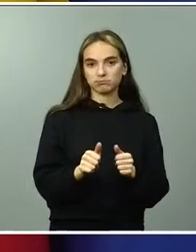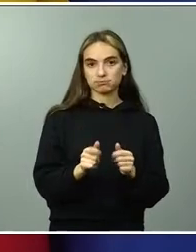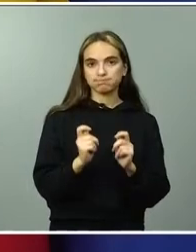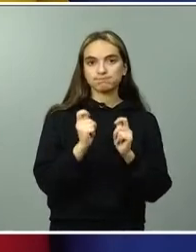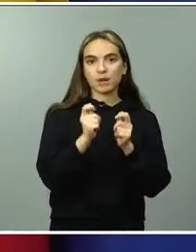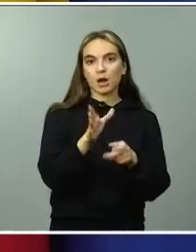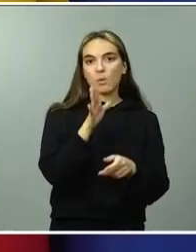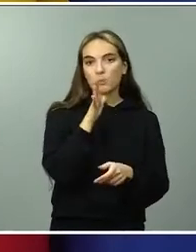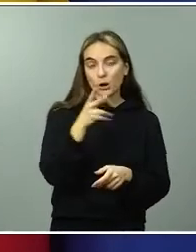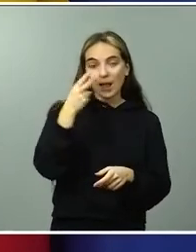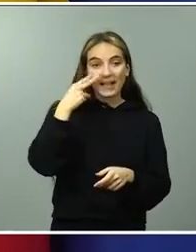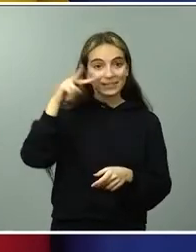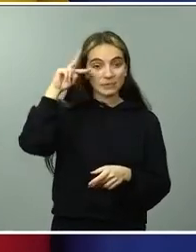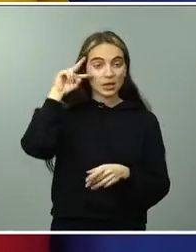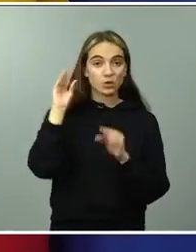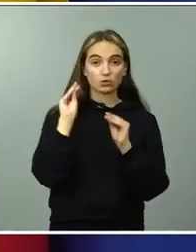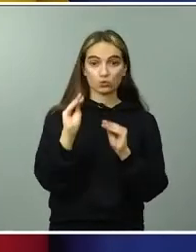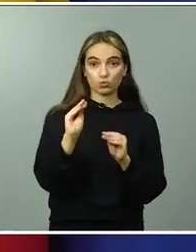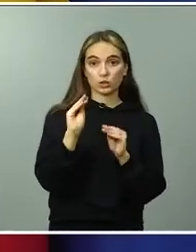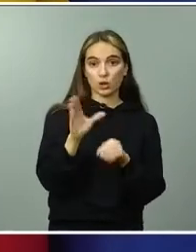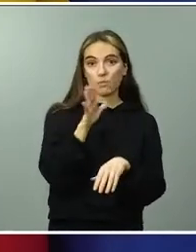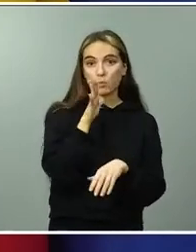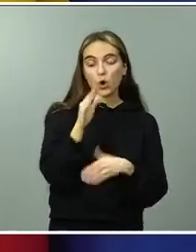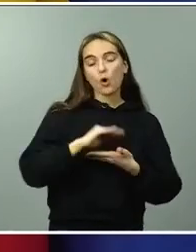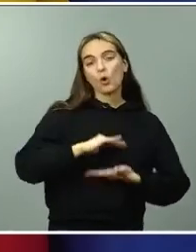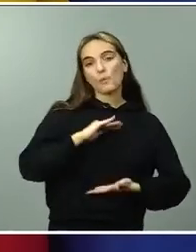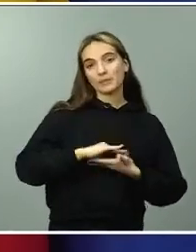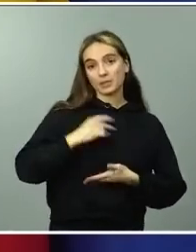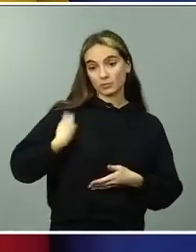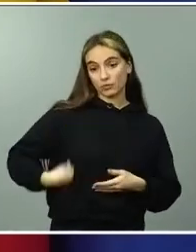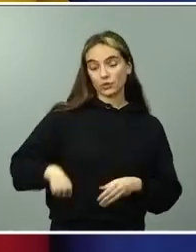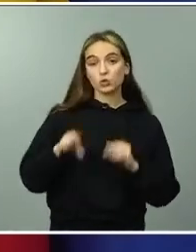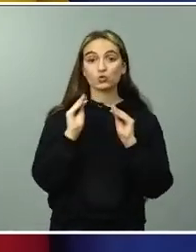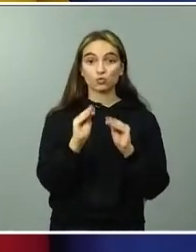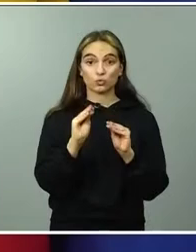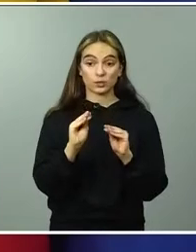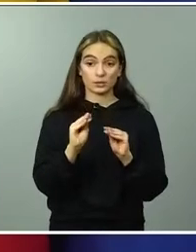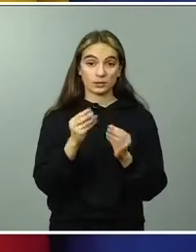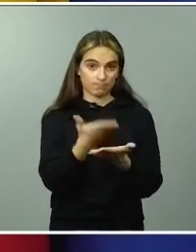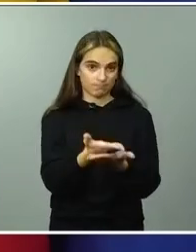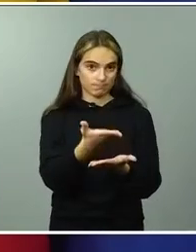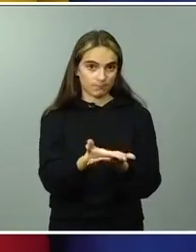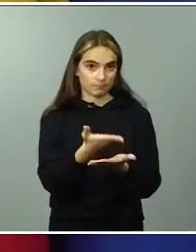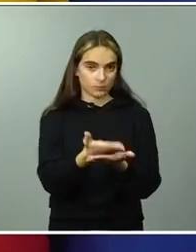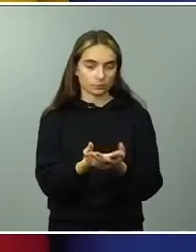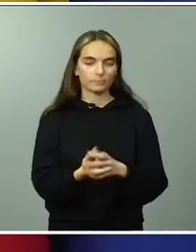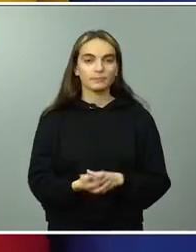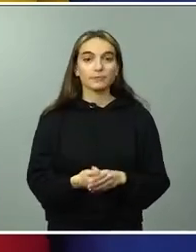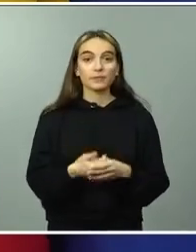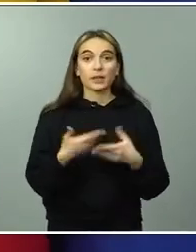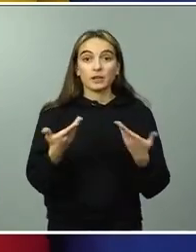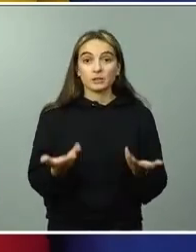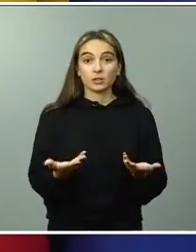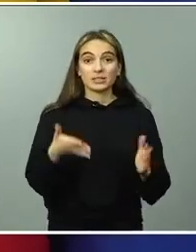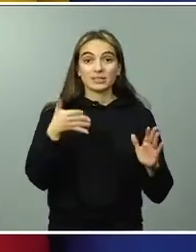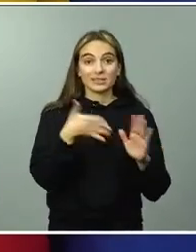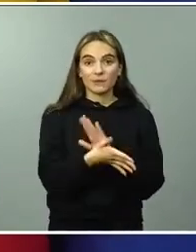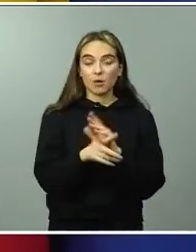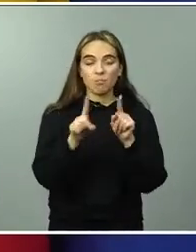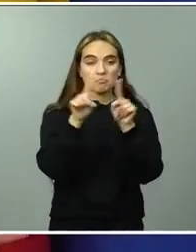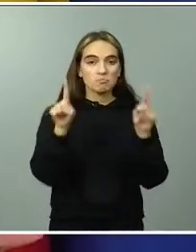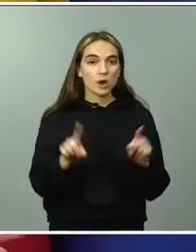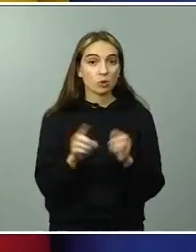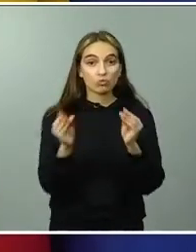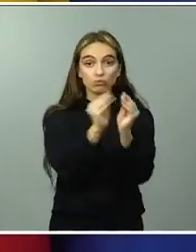competencias profesionales que ellos mismos aporten. En definitiva generamos pues un marco común que permite